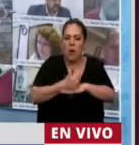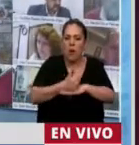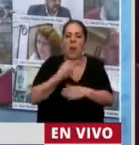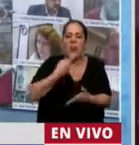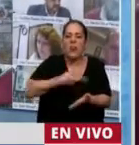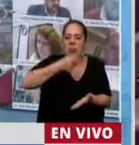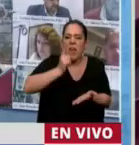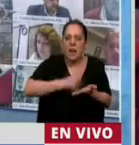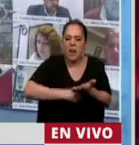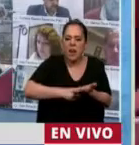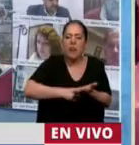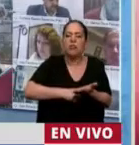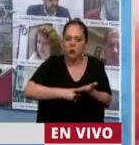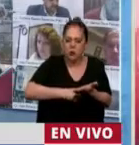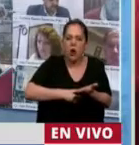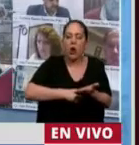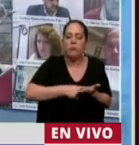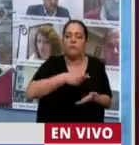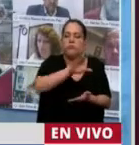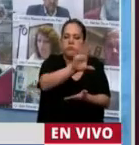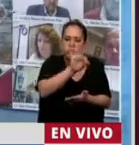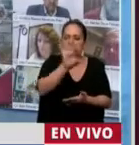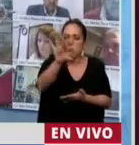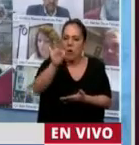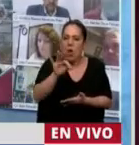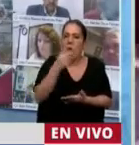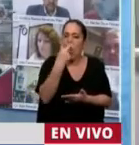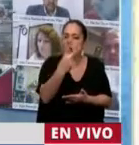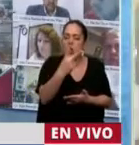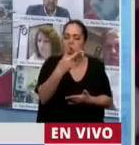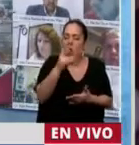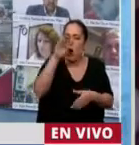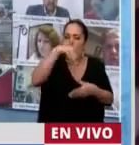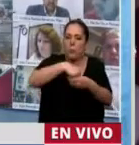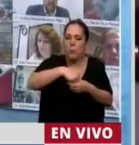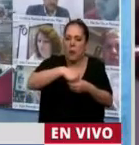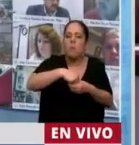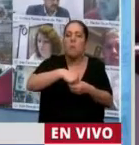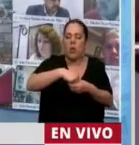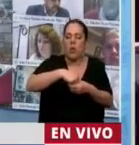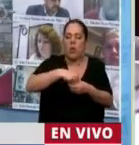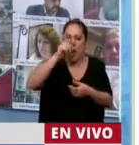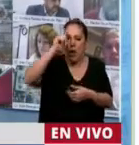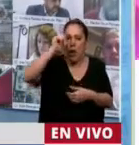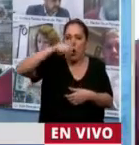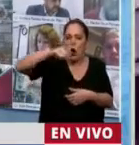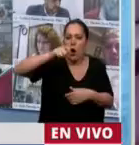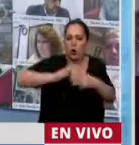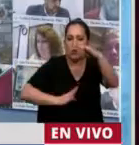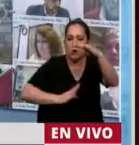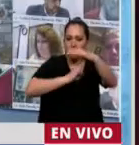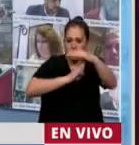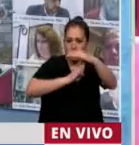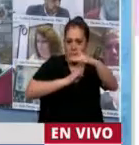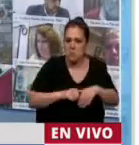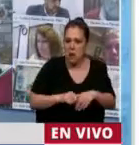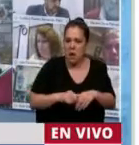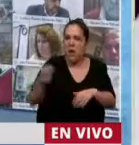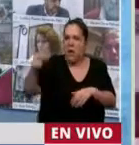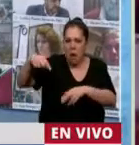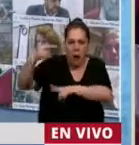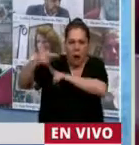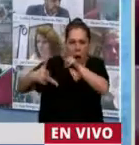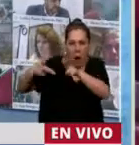federal en capital federal fundamentalmente y en las provincias argentinas porque es una ley federal, ¿no?